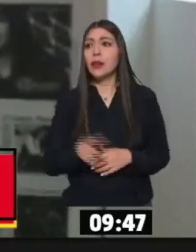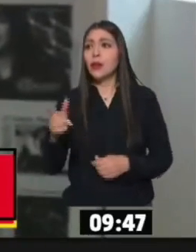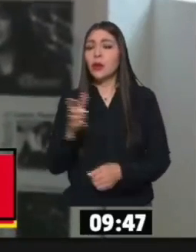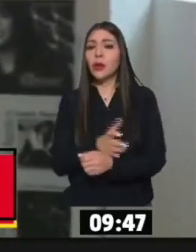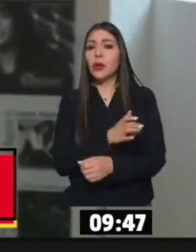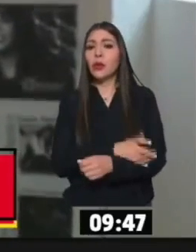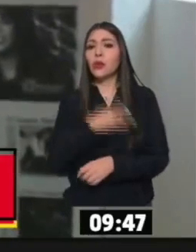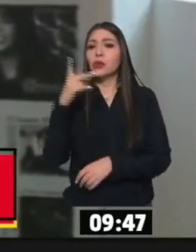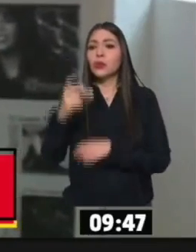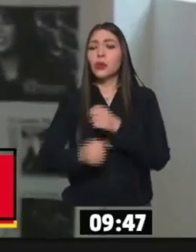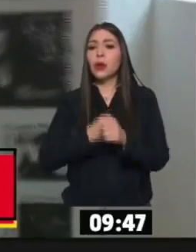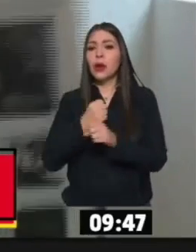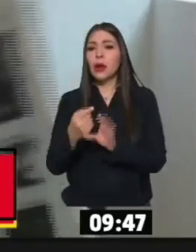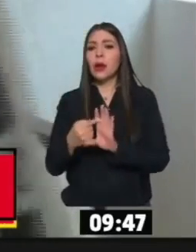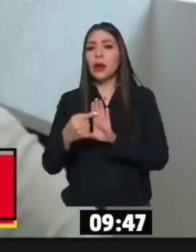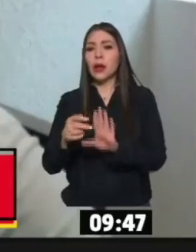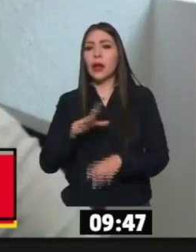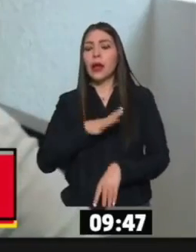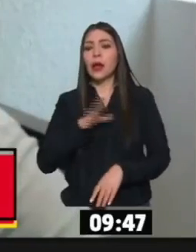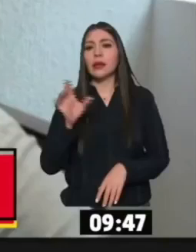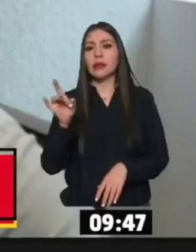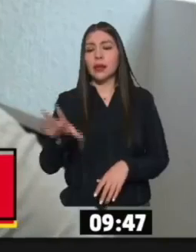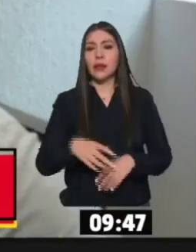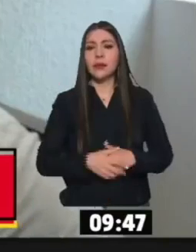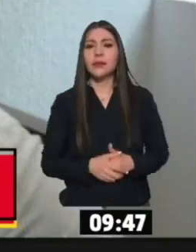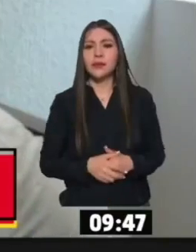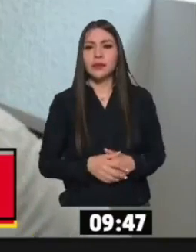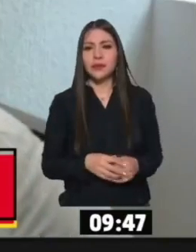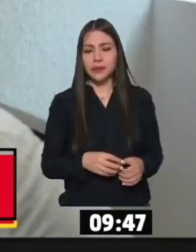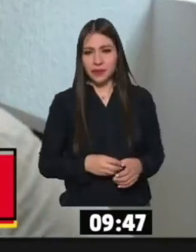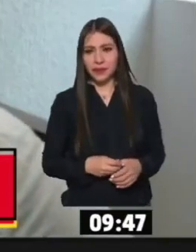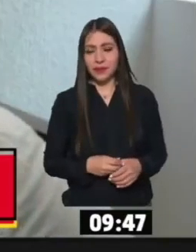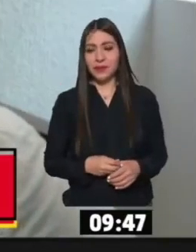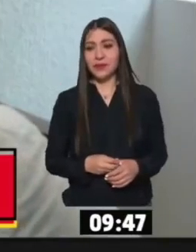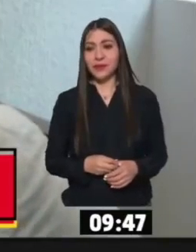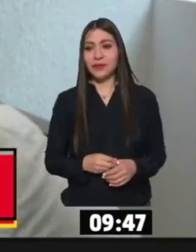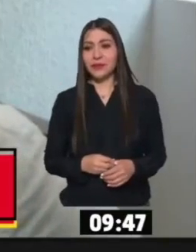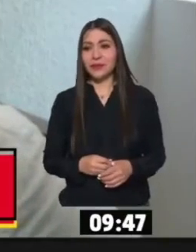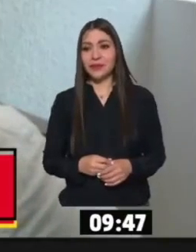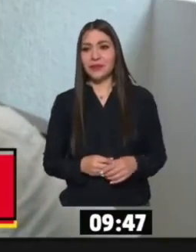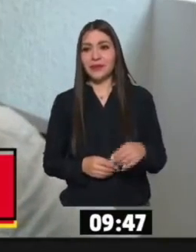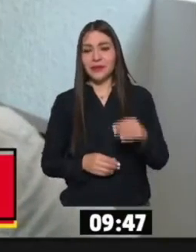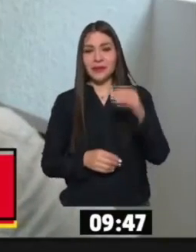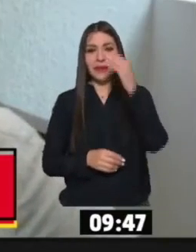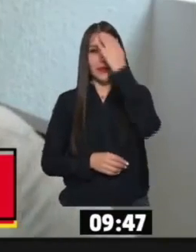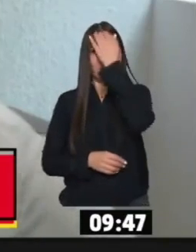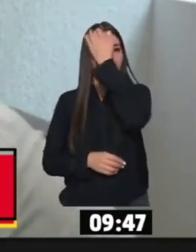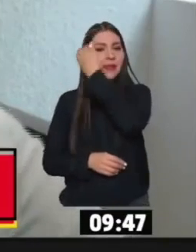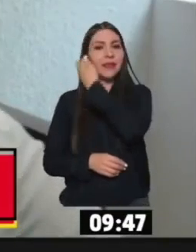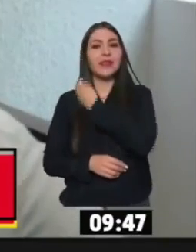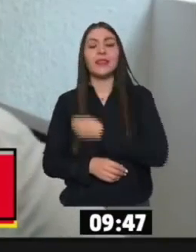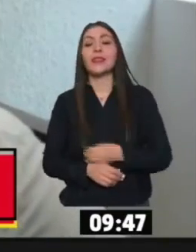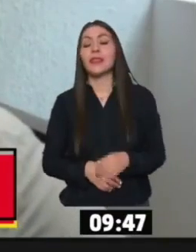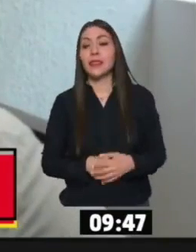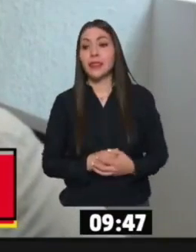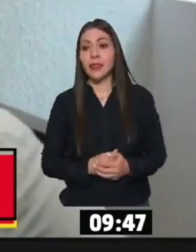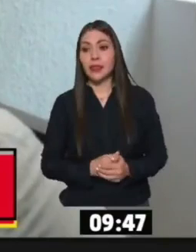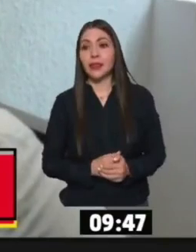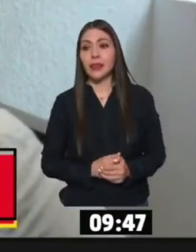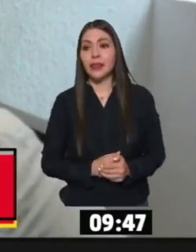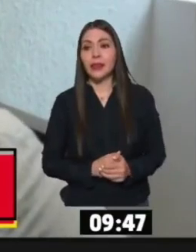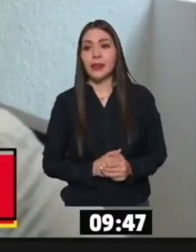almanaque de sueño. naciste el año del temblor. Ay, perdón. Ahí está, aquí tenemos el de... Sí, Y fíjate,